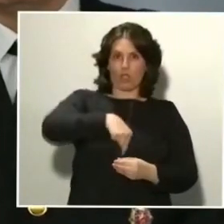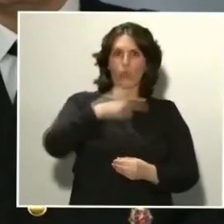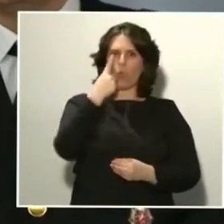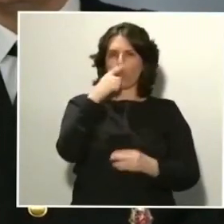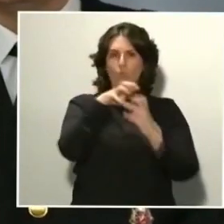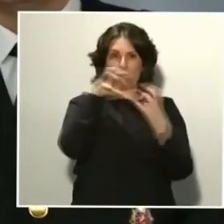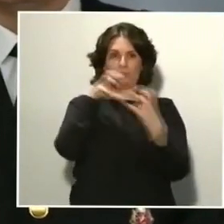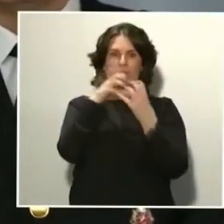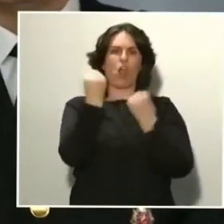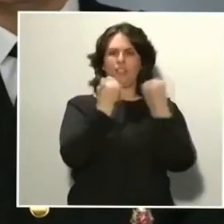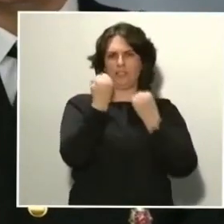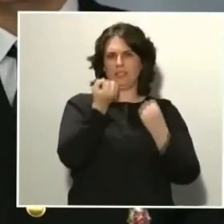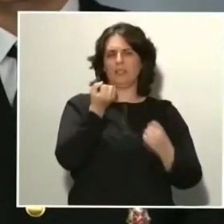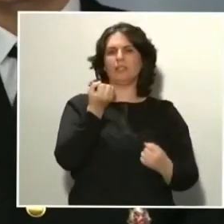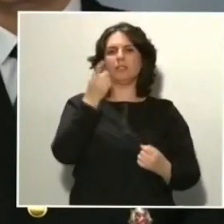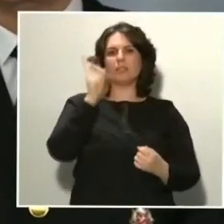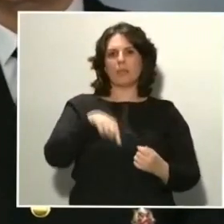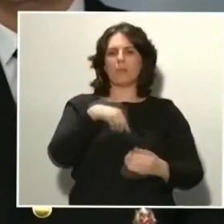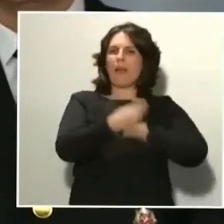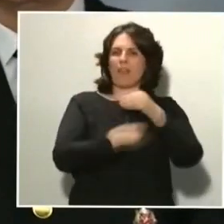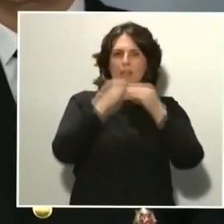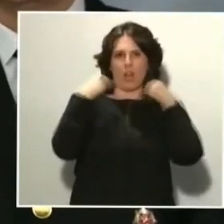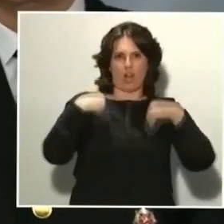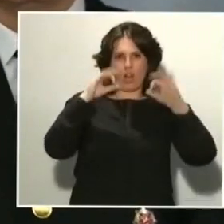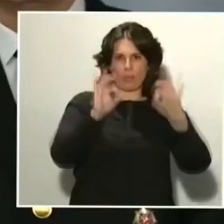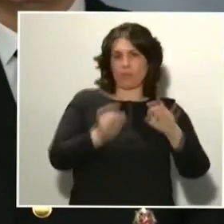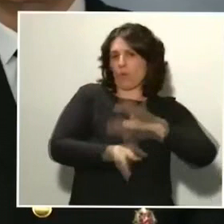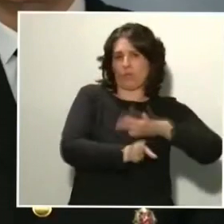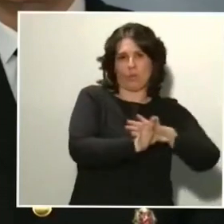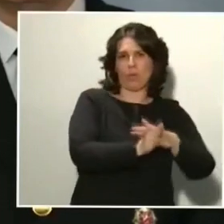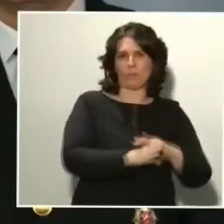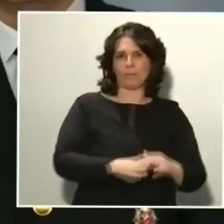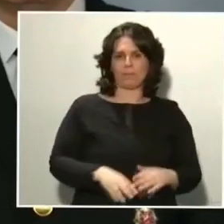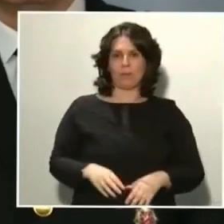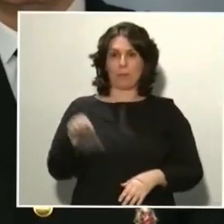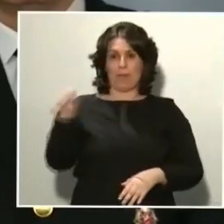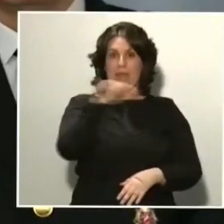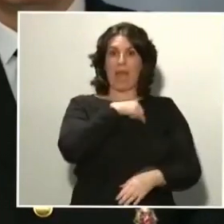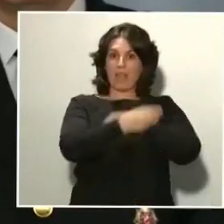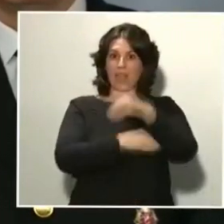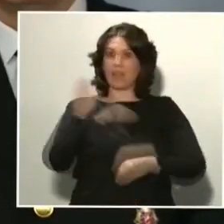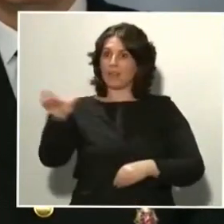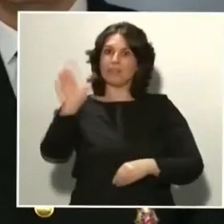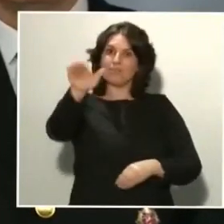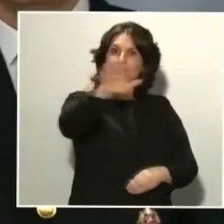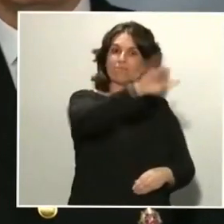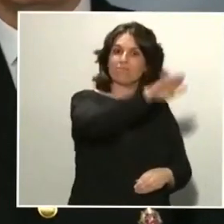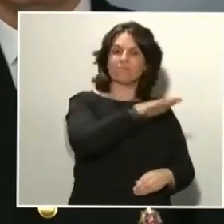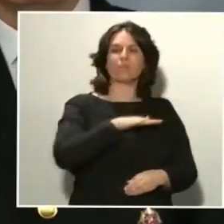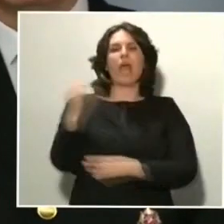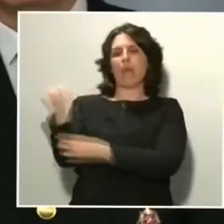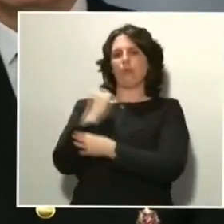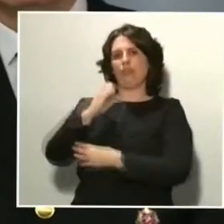requisitos. Contamos, para estos cometidos, con el apoyo de la Dirección General de Tráfico,